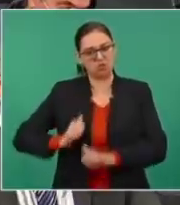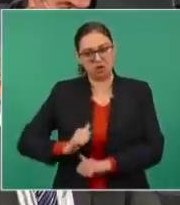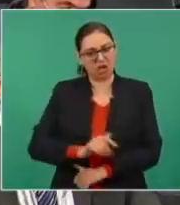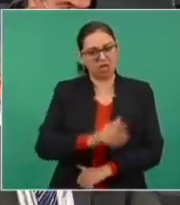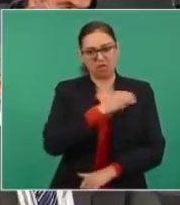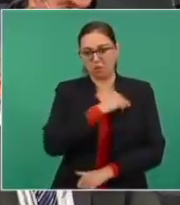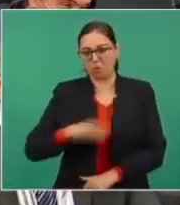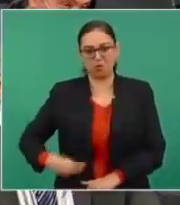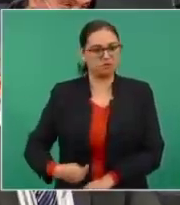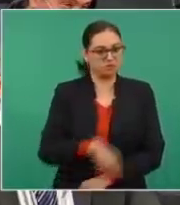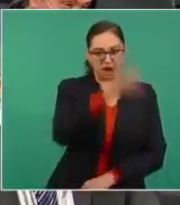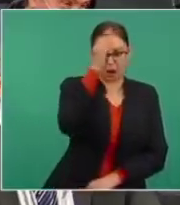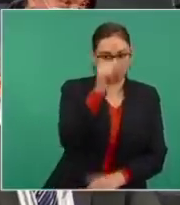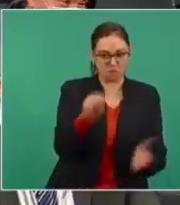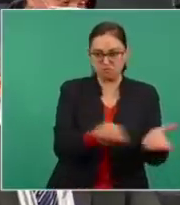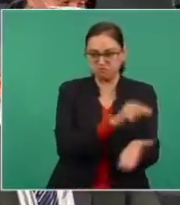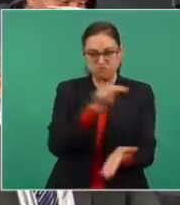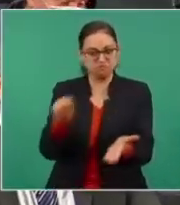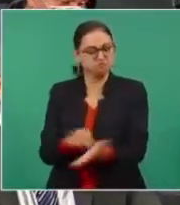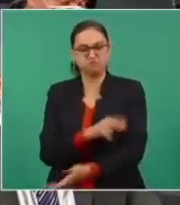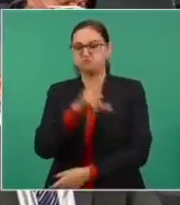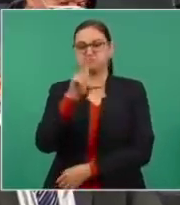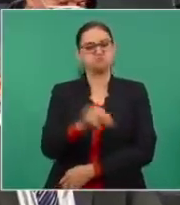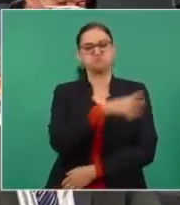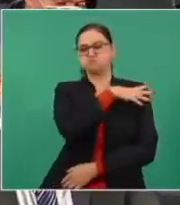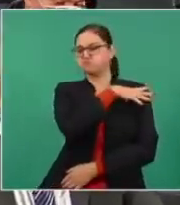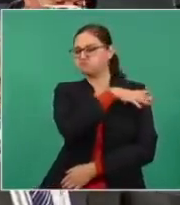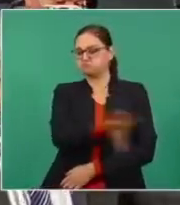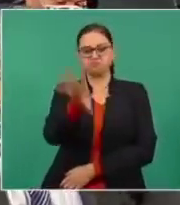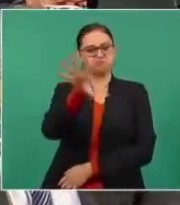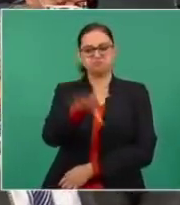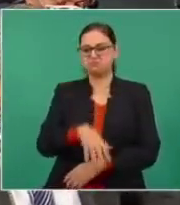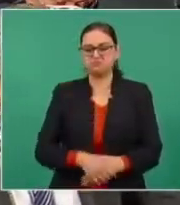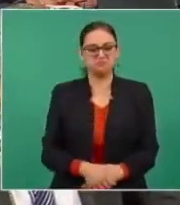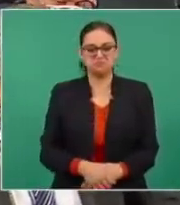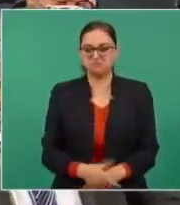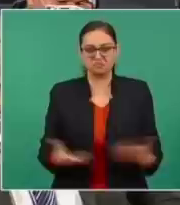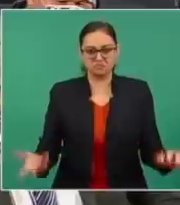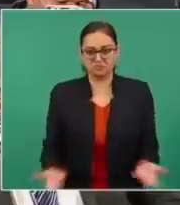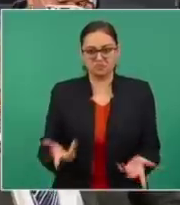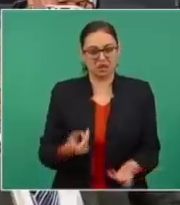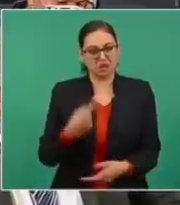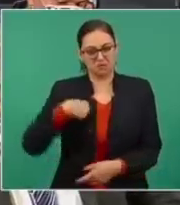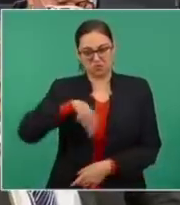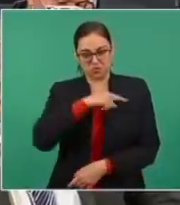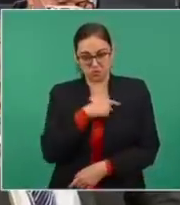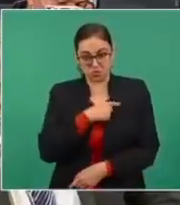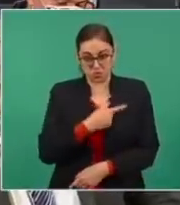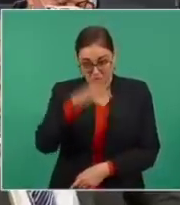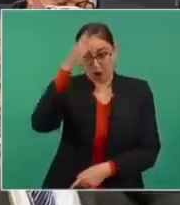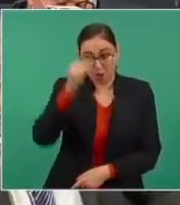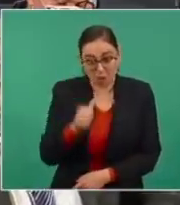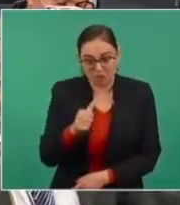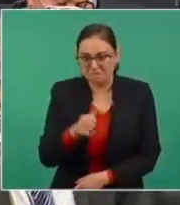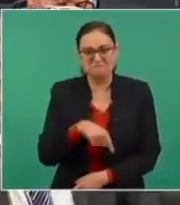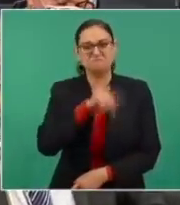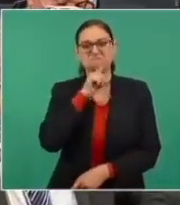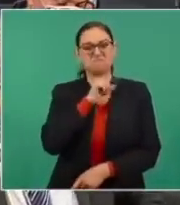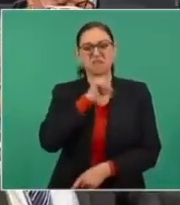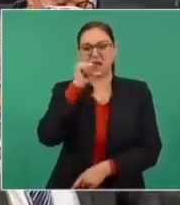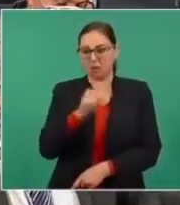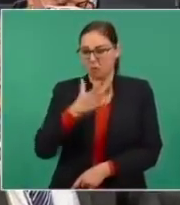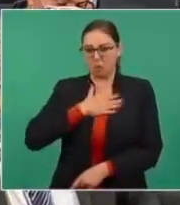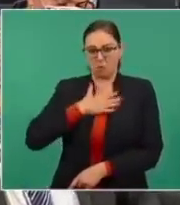municipales, agrarias y agentes municipales, en donde, sin nuestro consentimiento, deciden y ceden nuestras